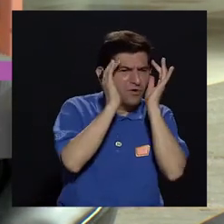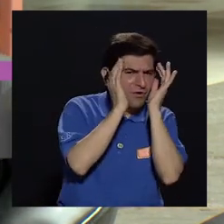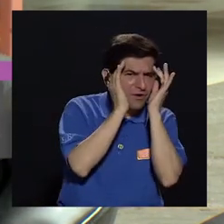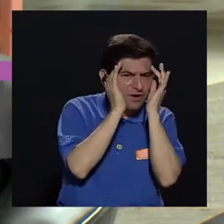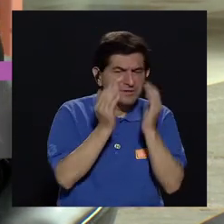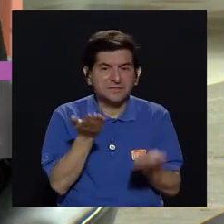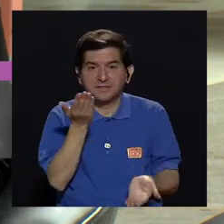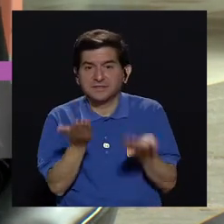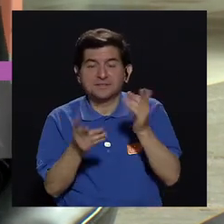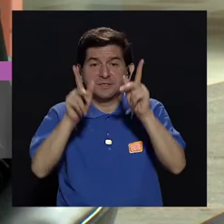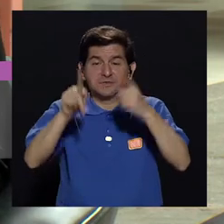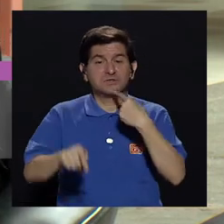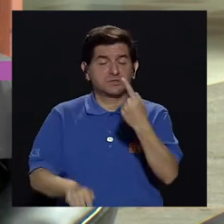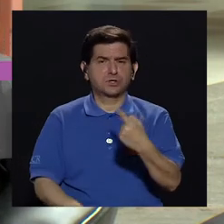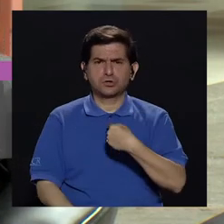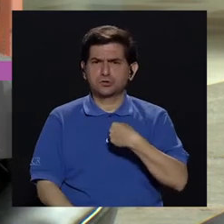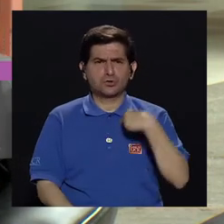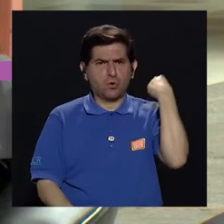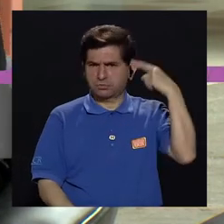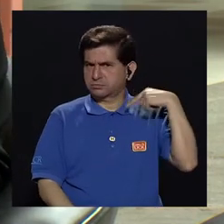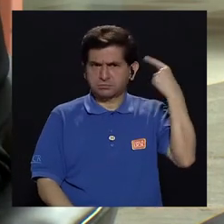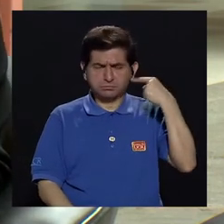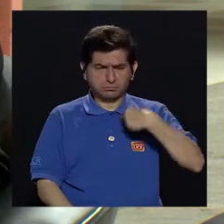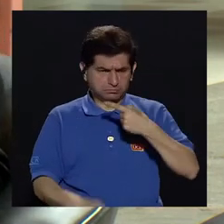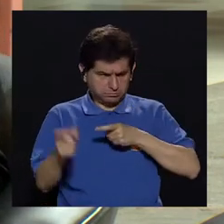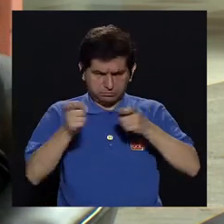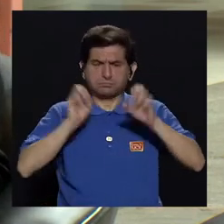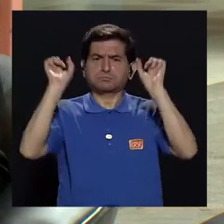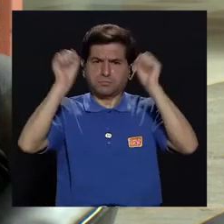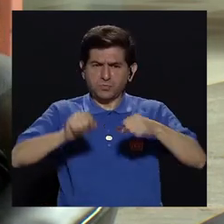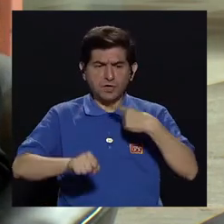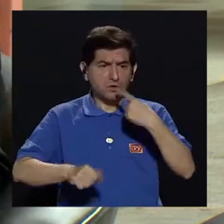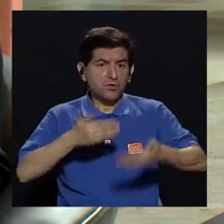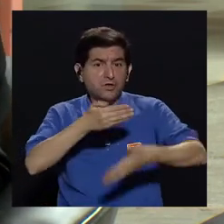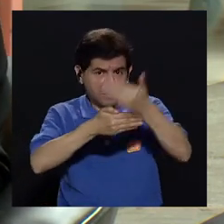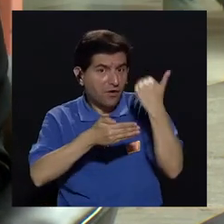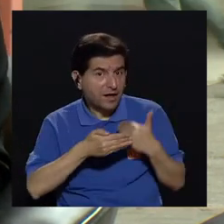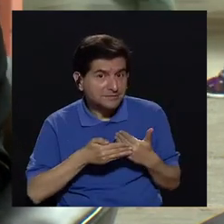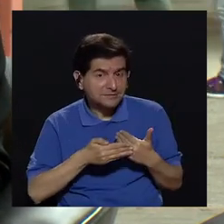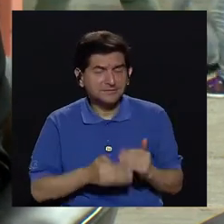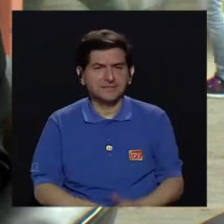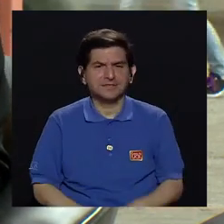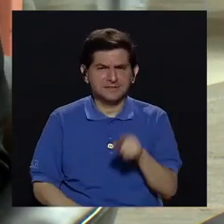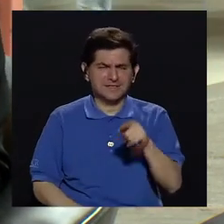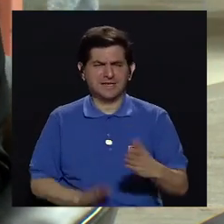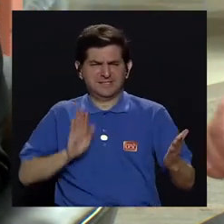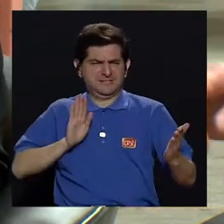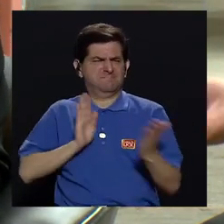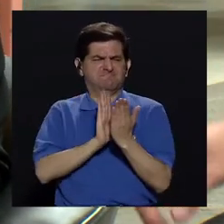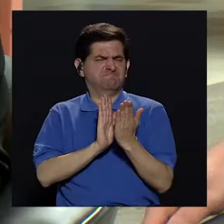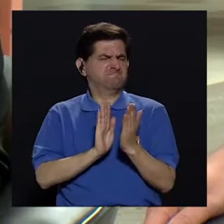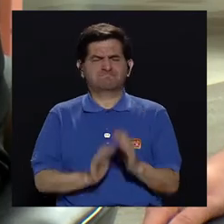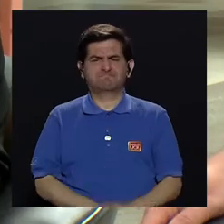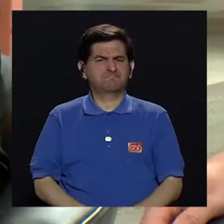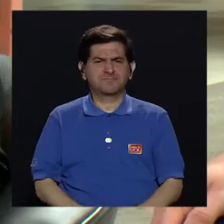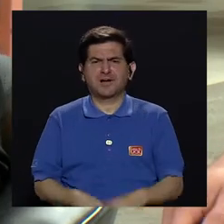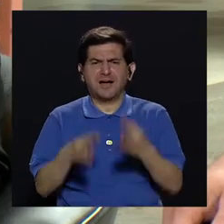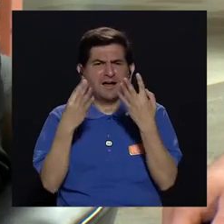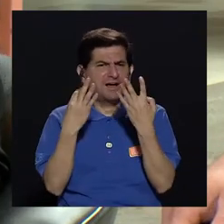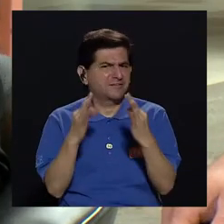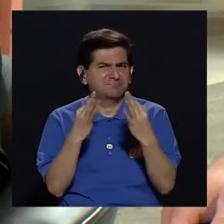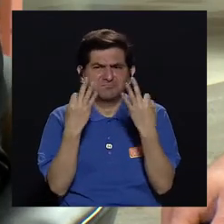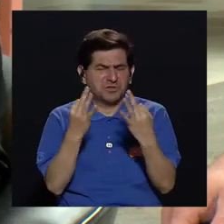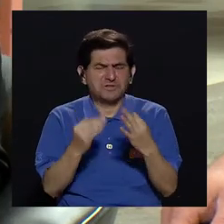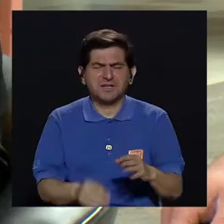demás, ¿verdad? Muchas personas dirán, no, yo no estoy loca, no, yo lo puedo controlar, como usted mencionaba en los bloques anteriores. Y hay esa resistencia a buscar